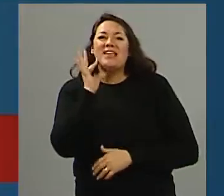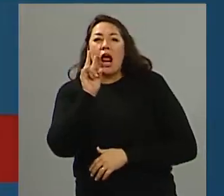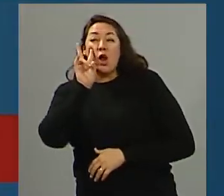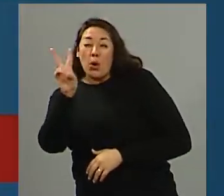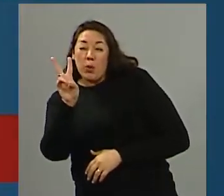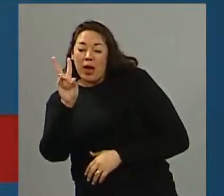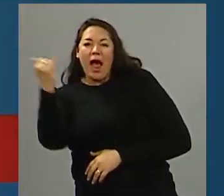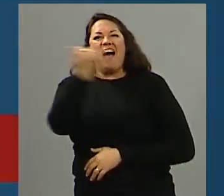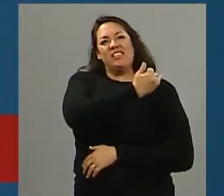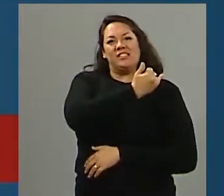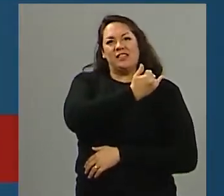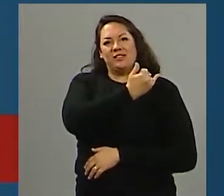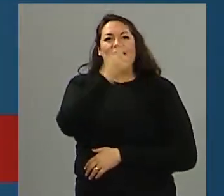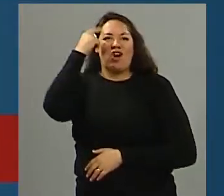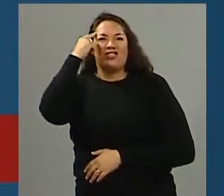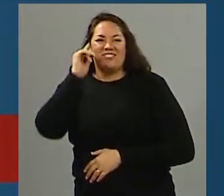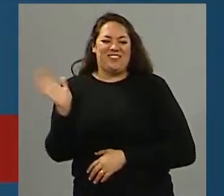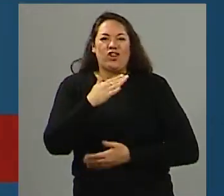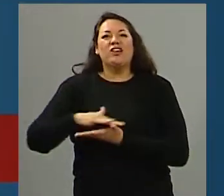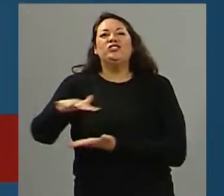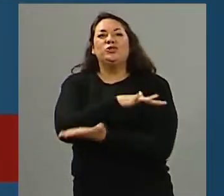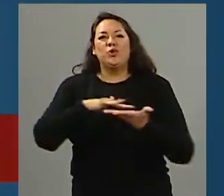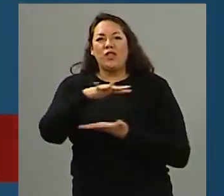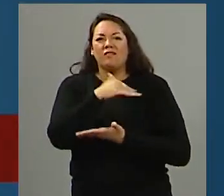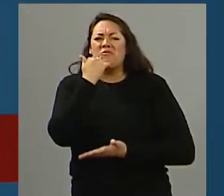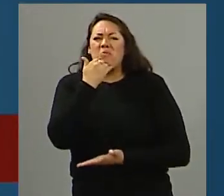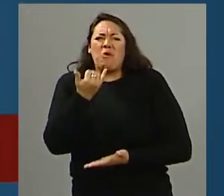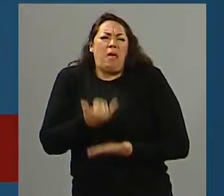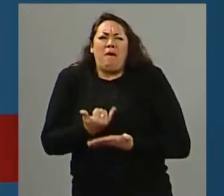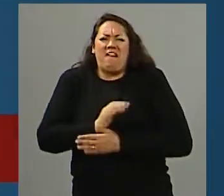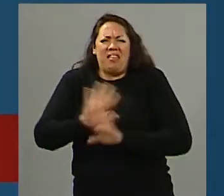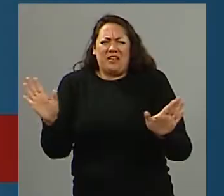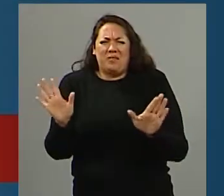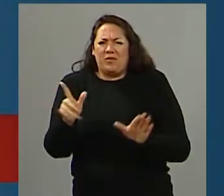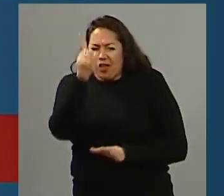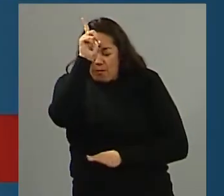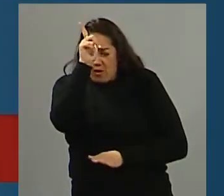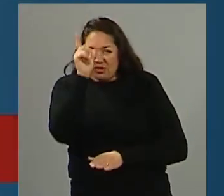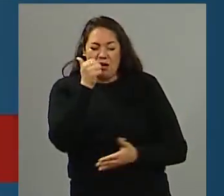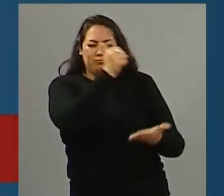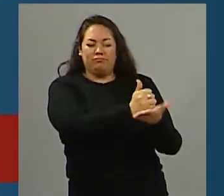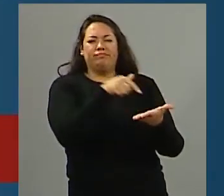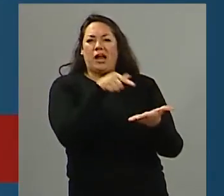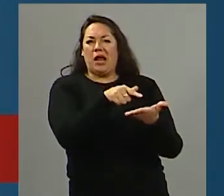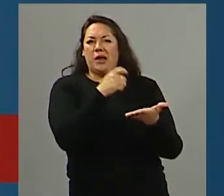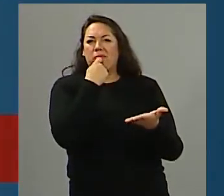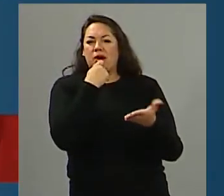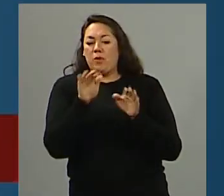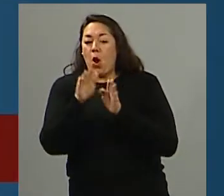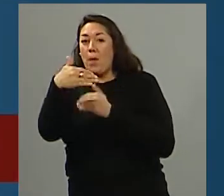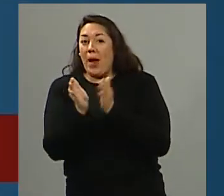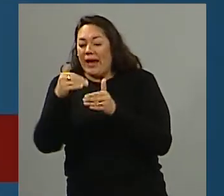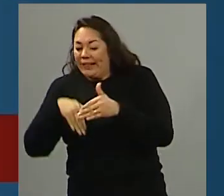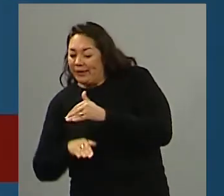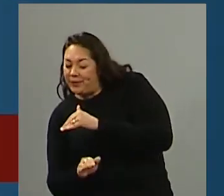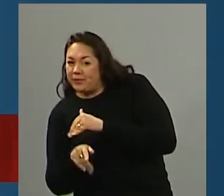diga algo. Esa es la concierna, ¿no? No importa lo ridículo que sea. Mira, paró la policía, hay un paquetito bajo el